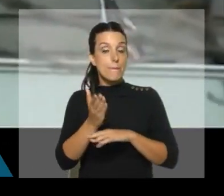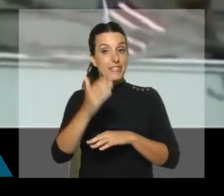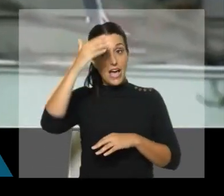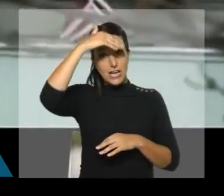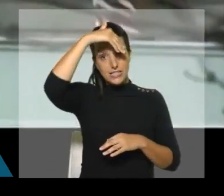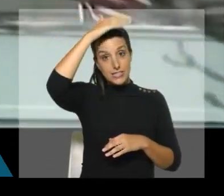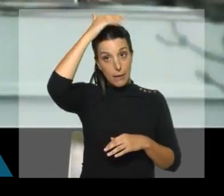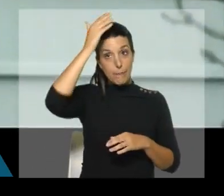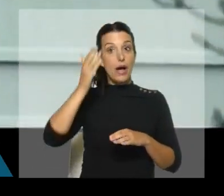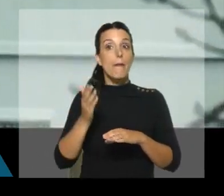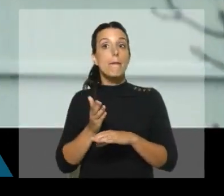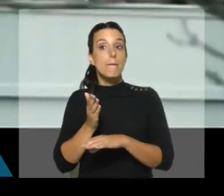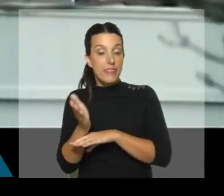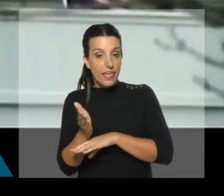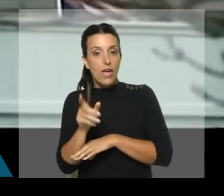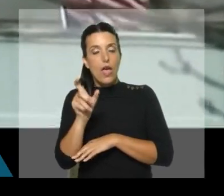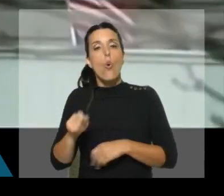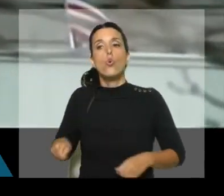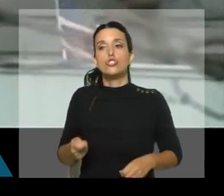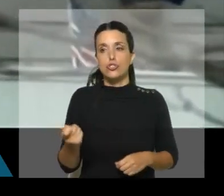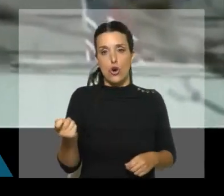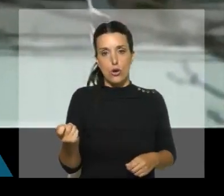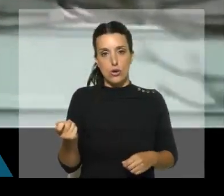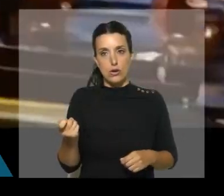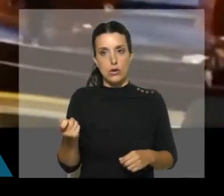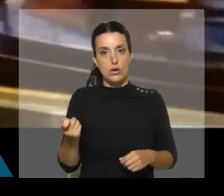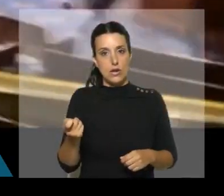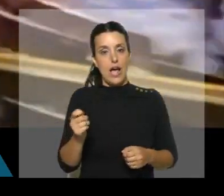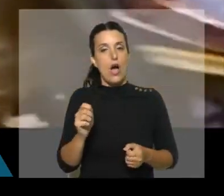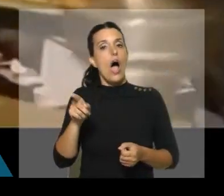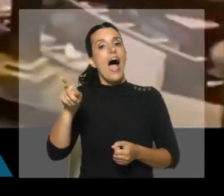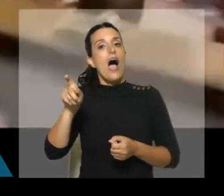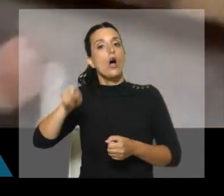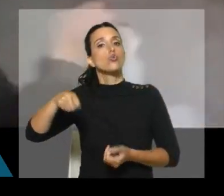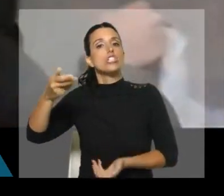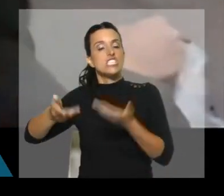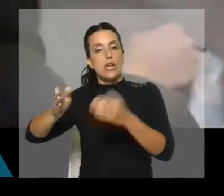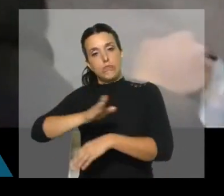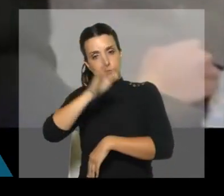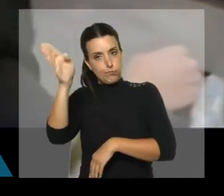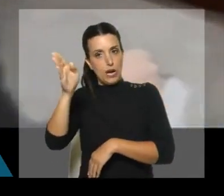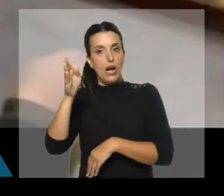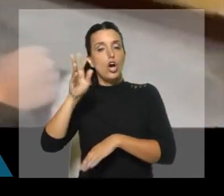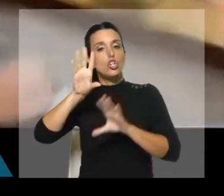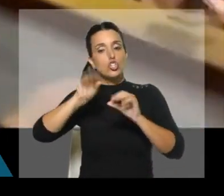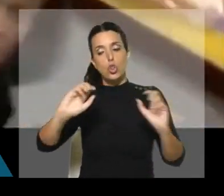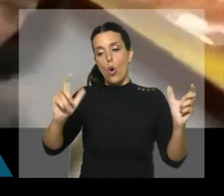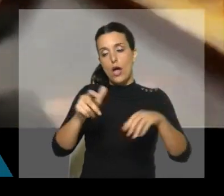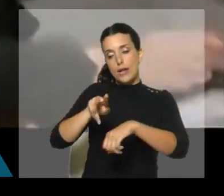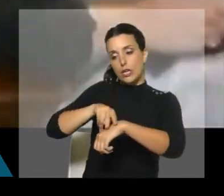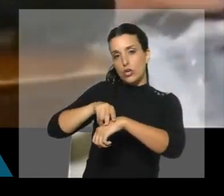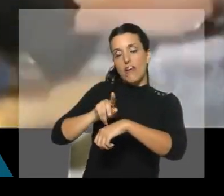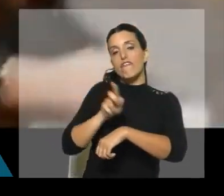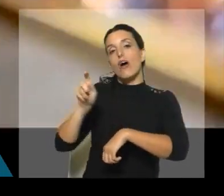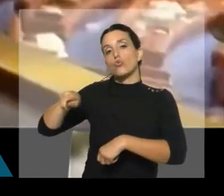sea enjuiciado, se ha llevado ante la justicia ordinaria. Todas estas recomendaciones van al Departamento